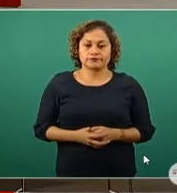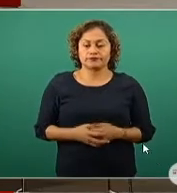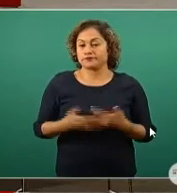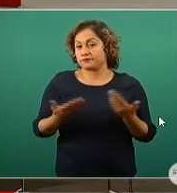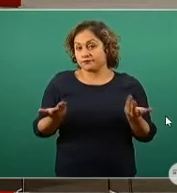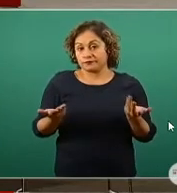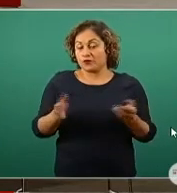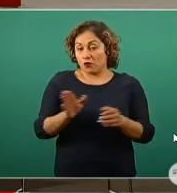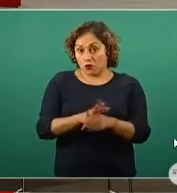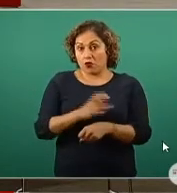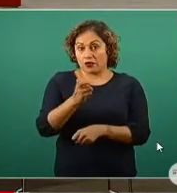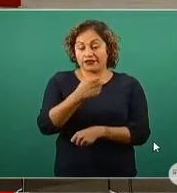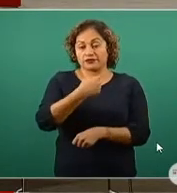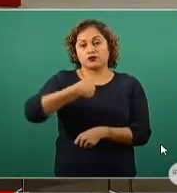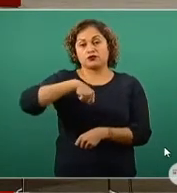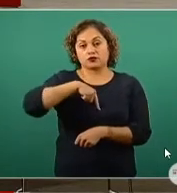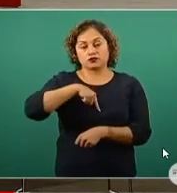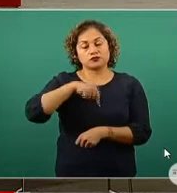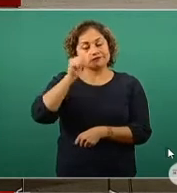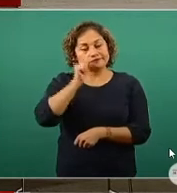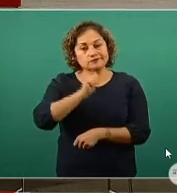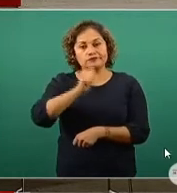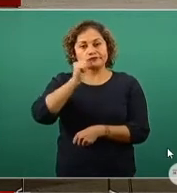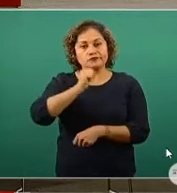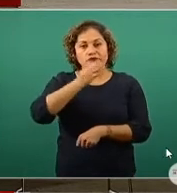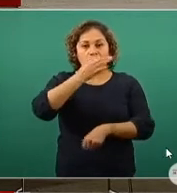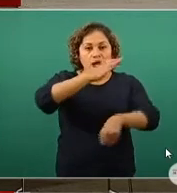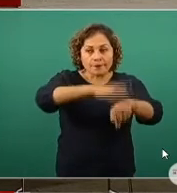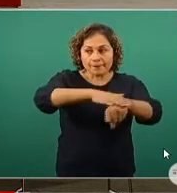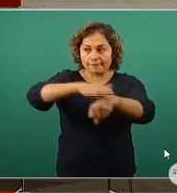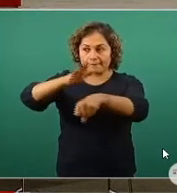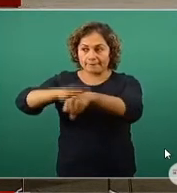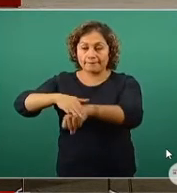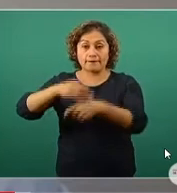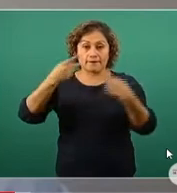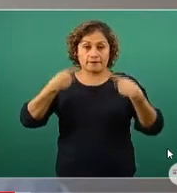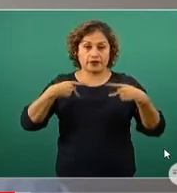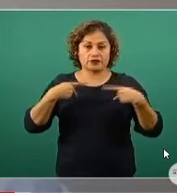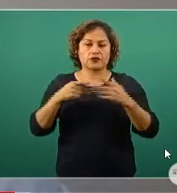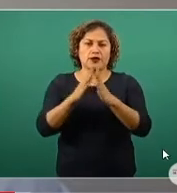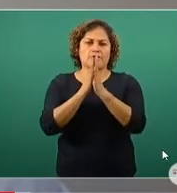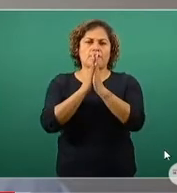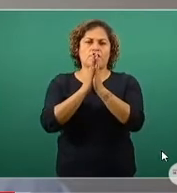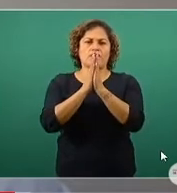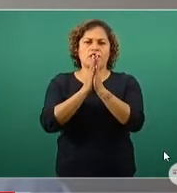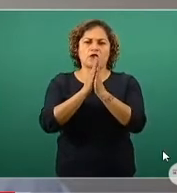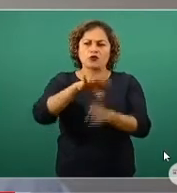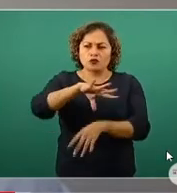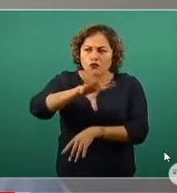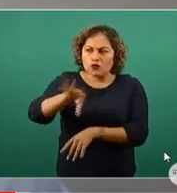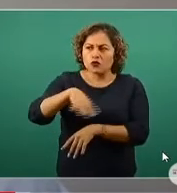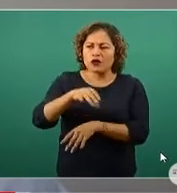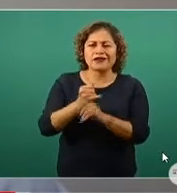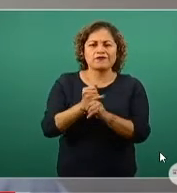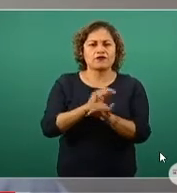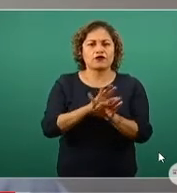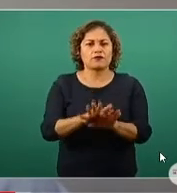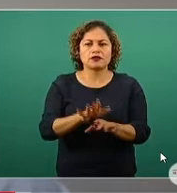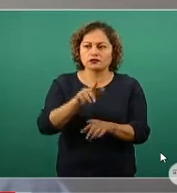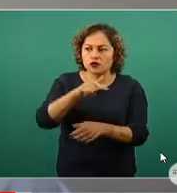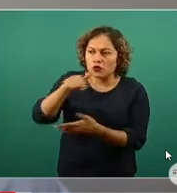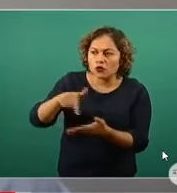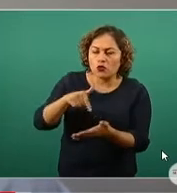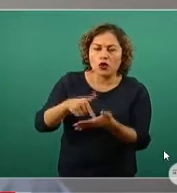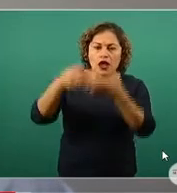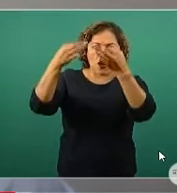Entonces, reiteramos siempre el llamado a la población a informarse de manera oficial, de manera directa en las diferentes